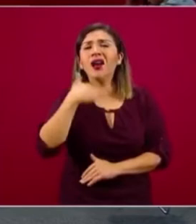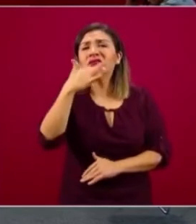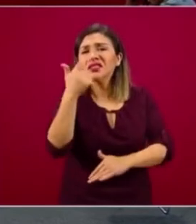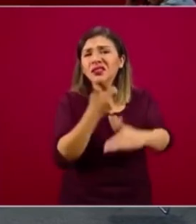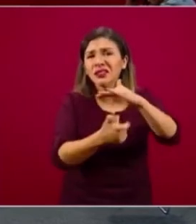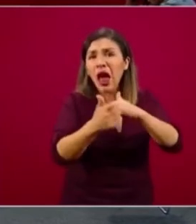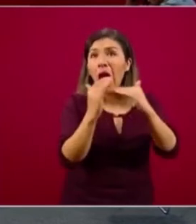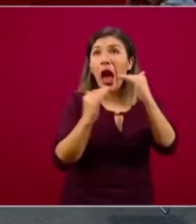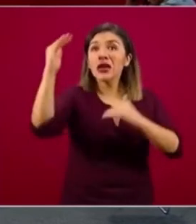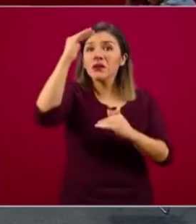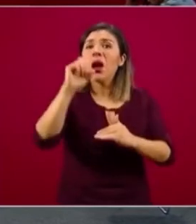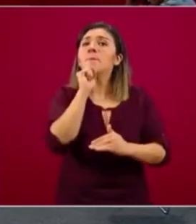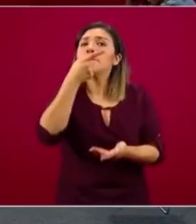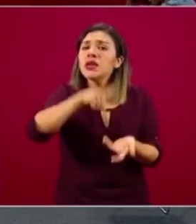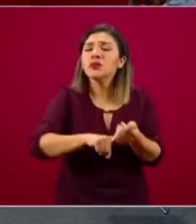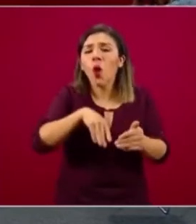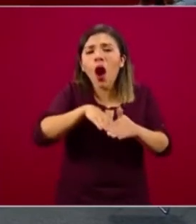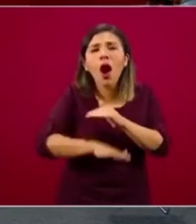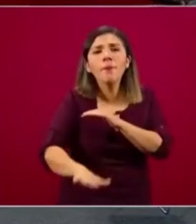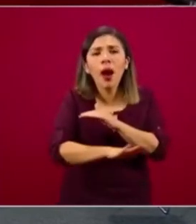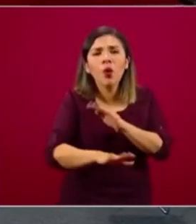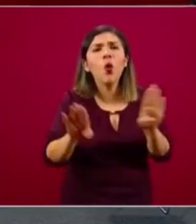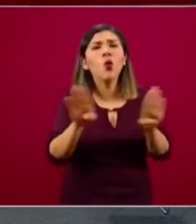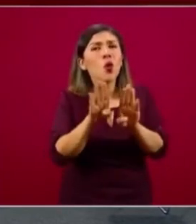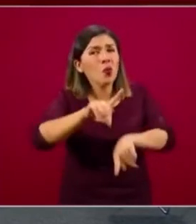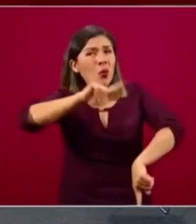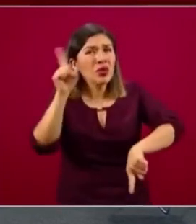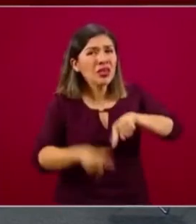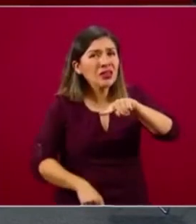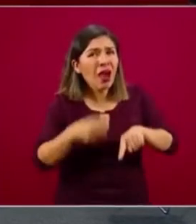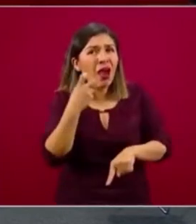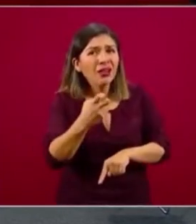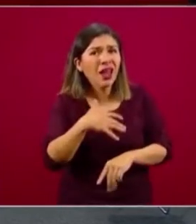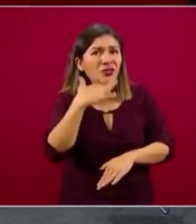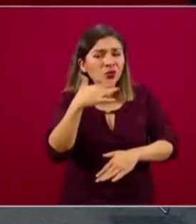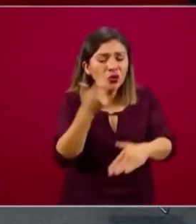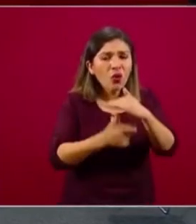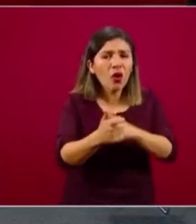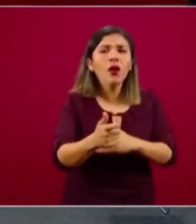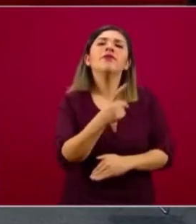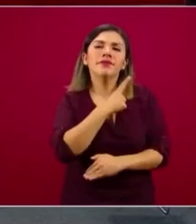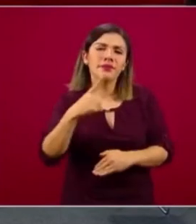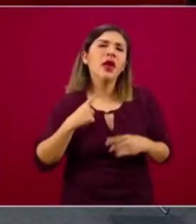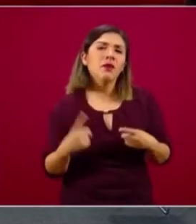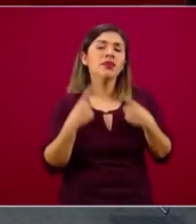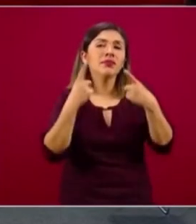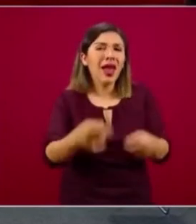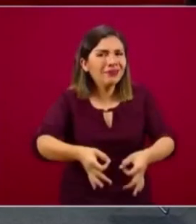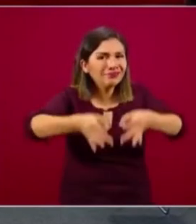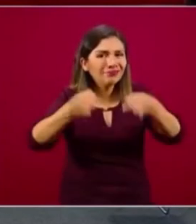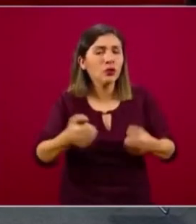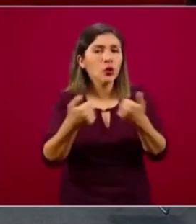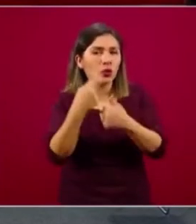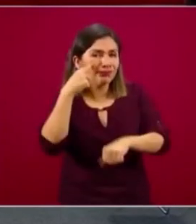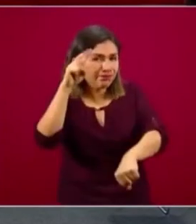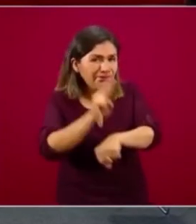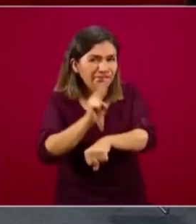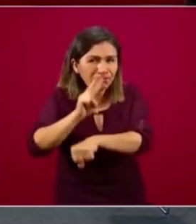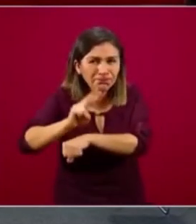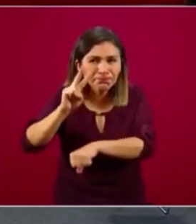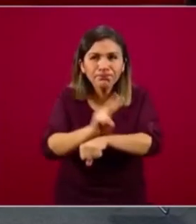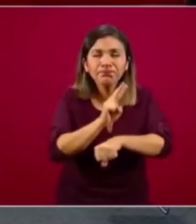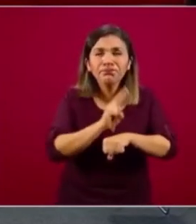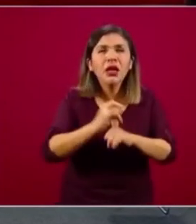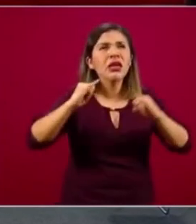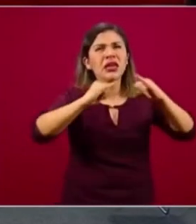atacar la corrupción desde abajo es garantizando que las inspecciones que las dependencias del gobierno federal